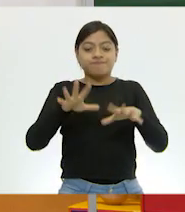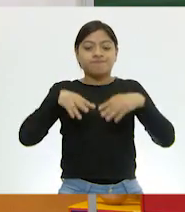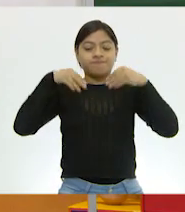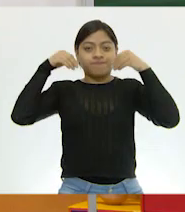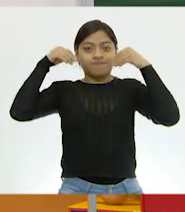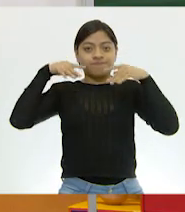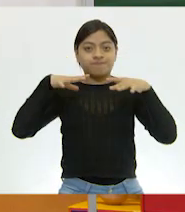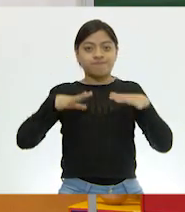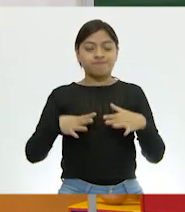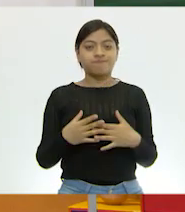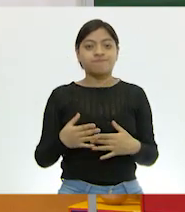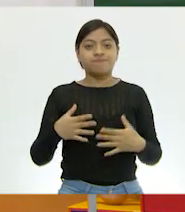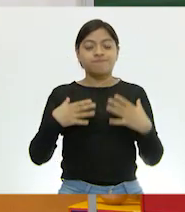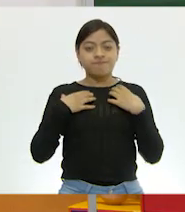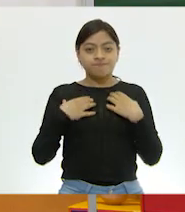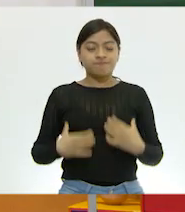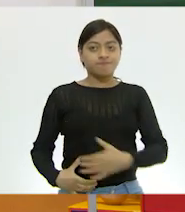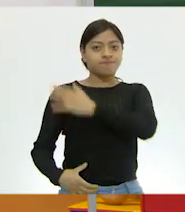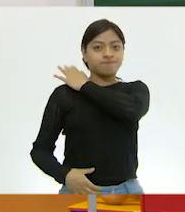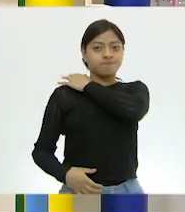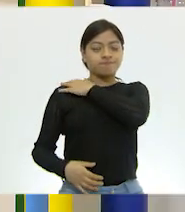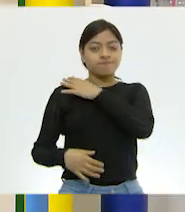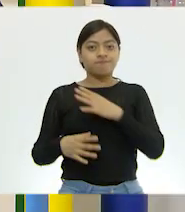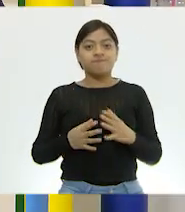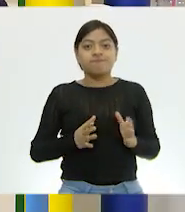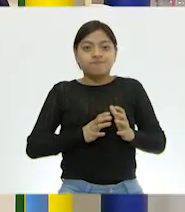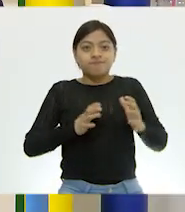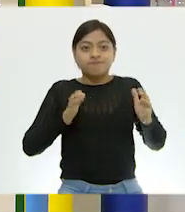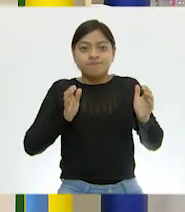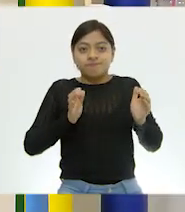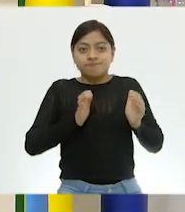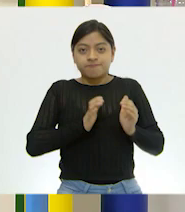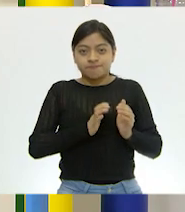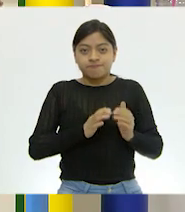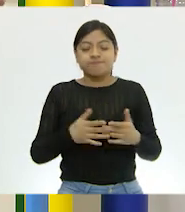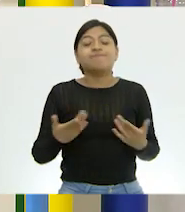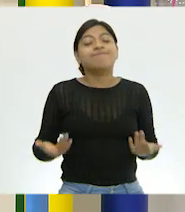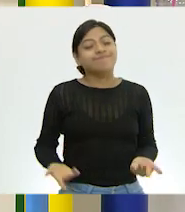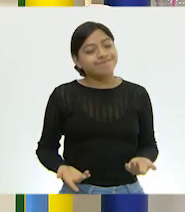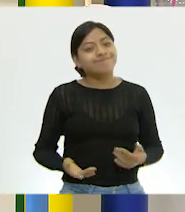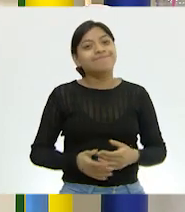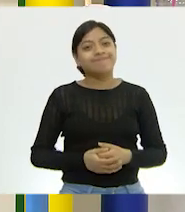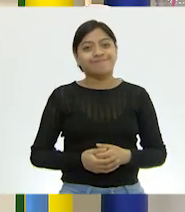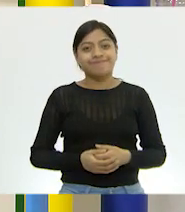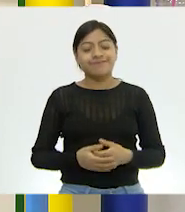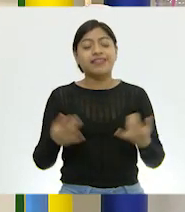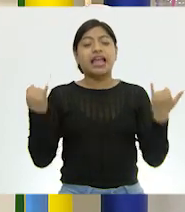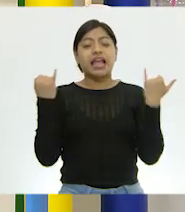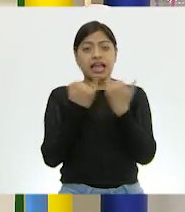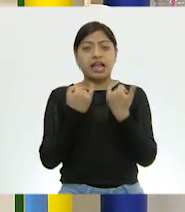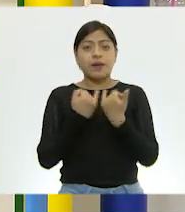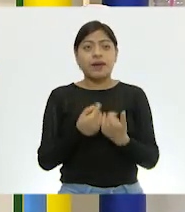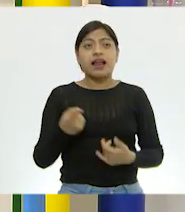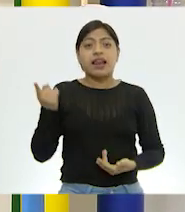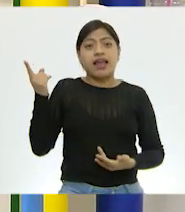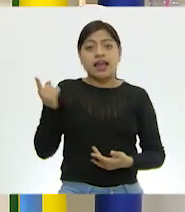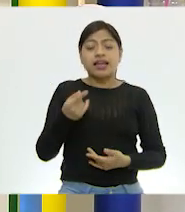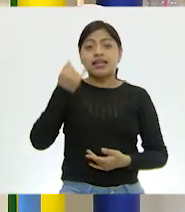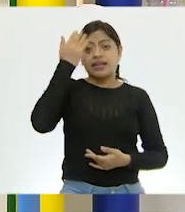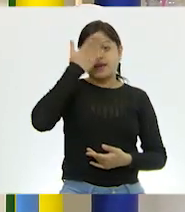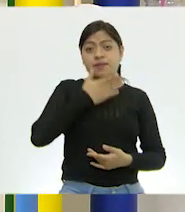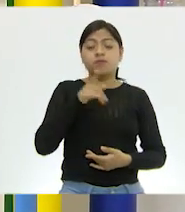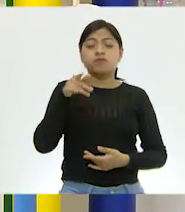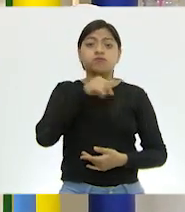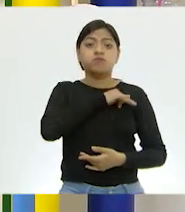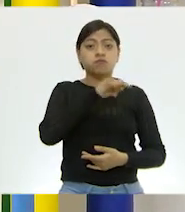No lo habías pensado así, ¿verdad? No lo había pensado así. Muy bien. Ahora, en nuestra ilustración podemos ver que son